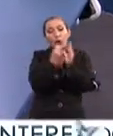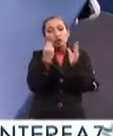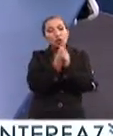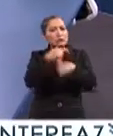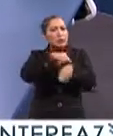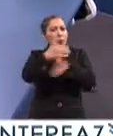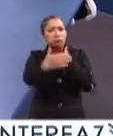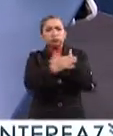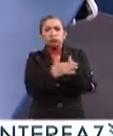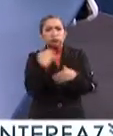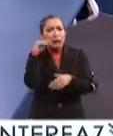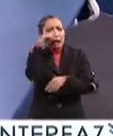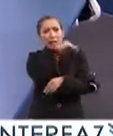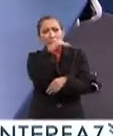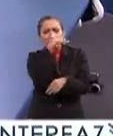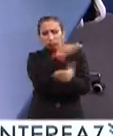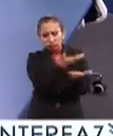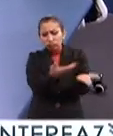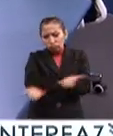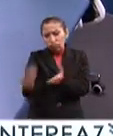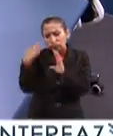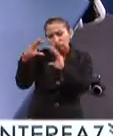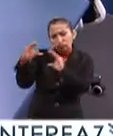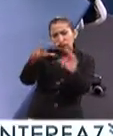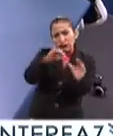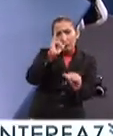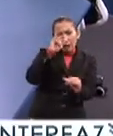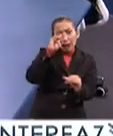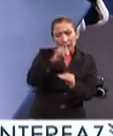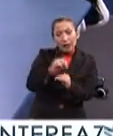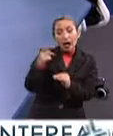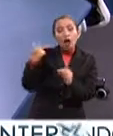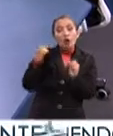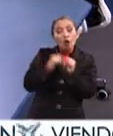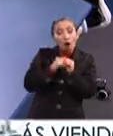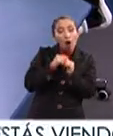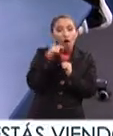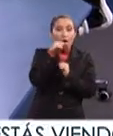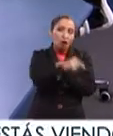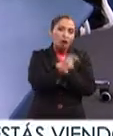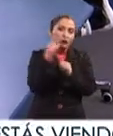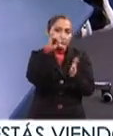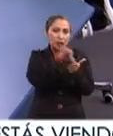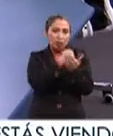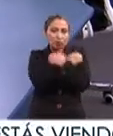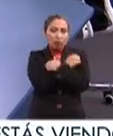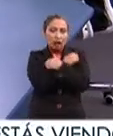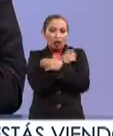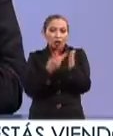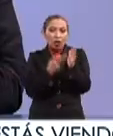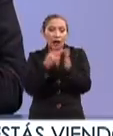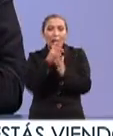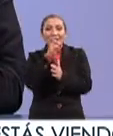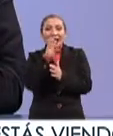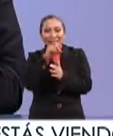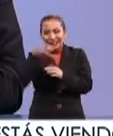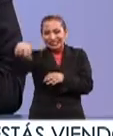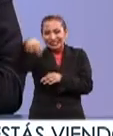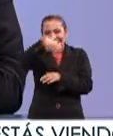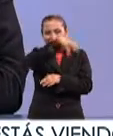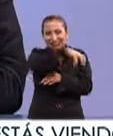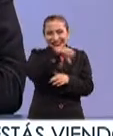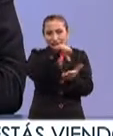cortos, sin ningún costo, que ofrece el Instituto Político Nacional, a través de los centros de educación continuo, la red de centros